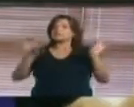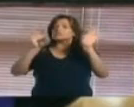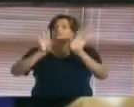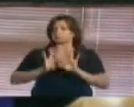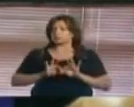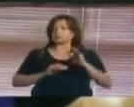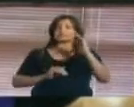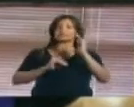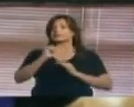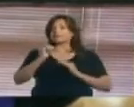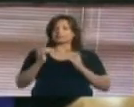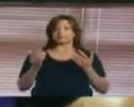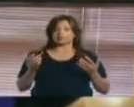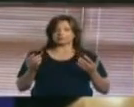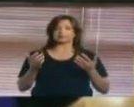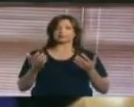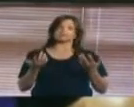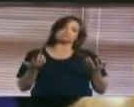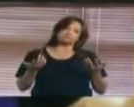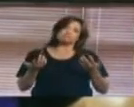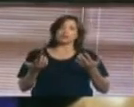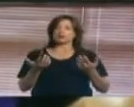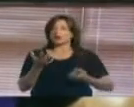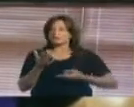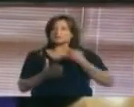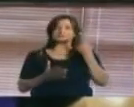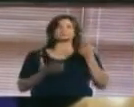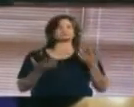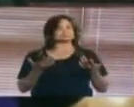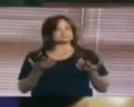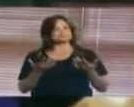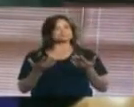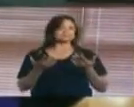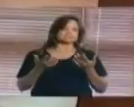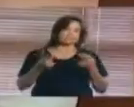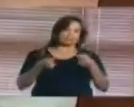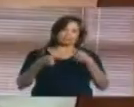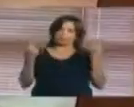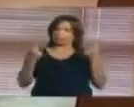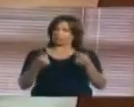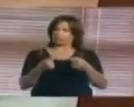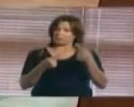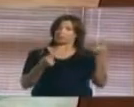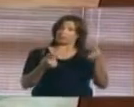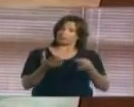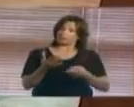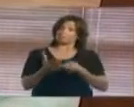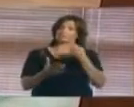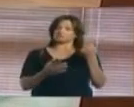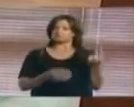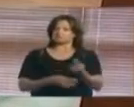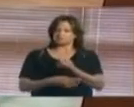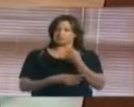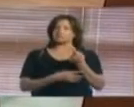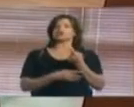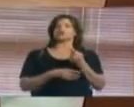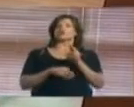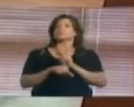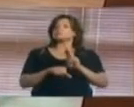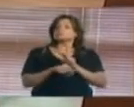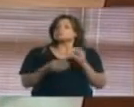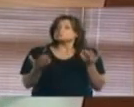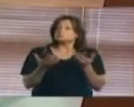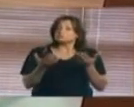y que, aunque en ocasiones hayamos tenido puntos de vista diferentes, siempre hemos utilizado